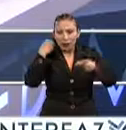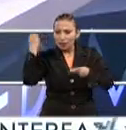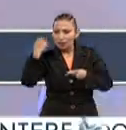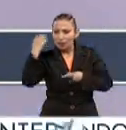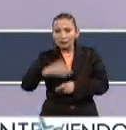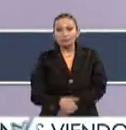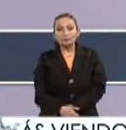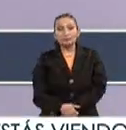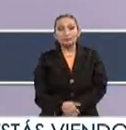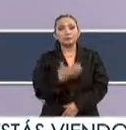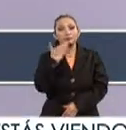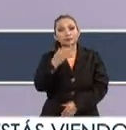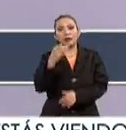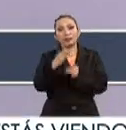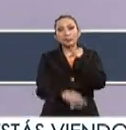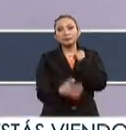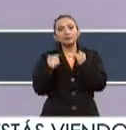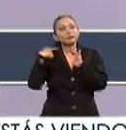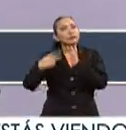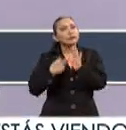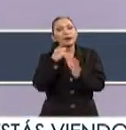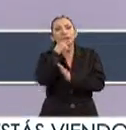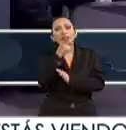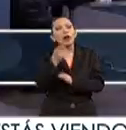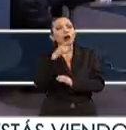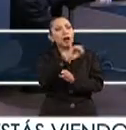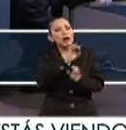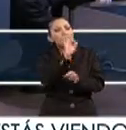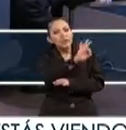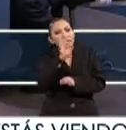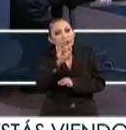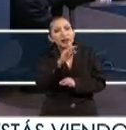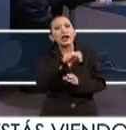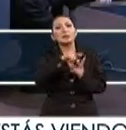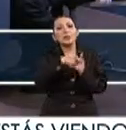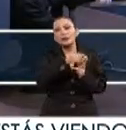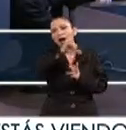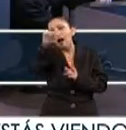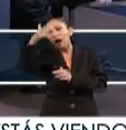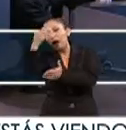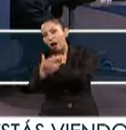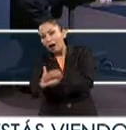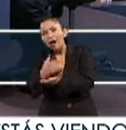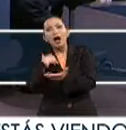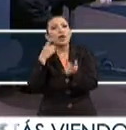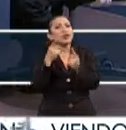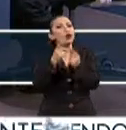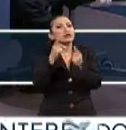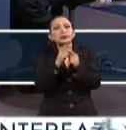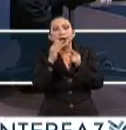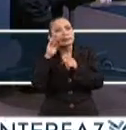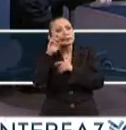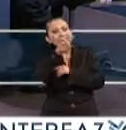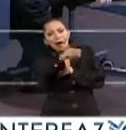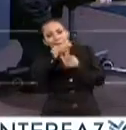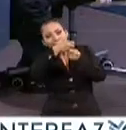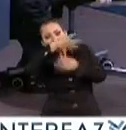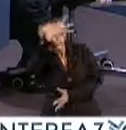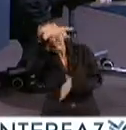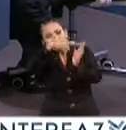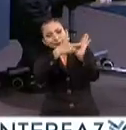eventos. Muy bien, pues finalmente, repítanos por favor de cuándo van a ser las fechas, alguna página de internet donde puedan revisar los